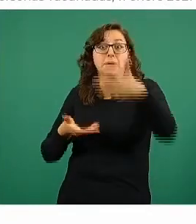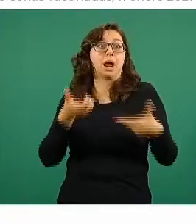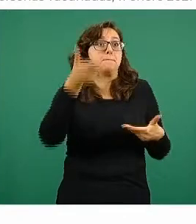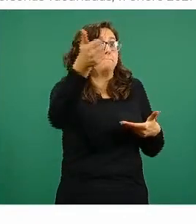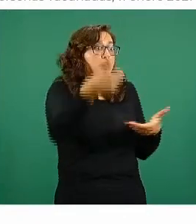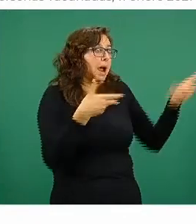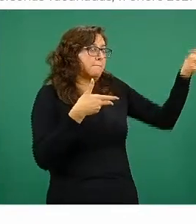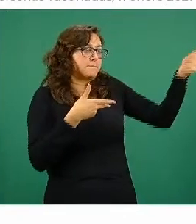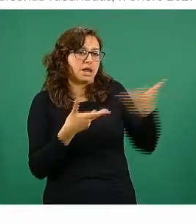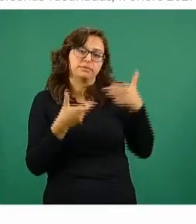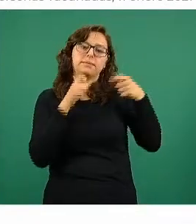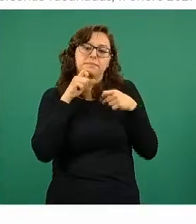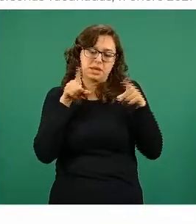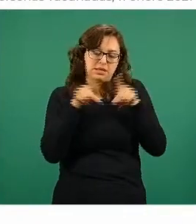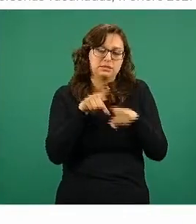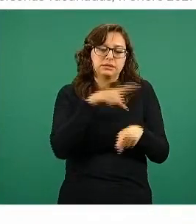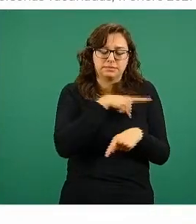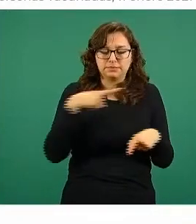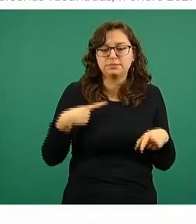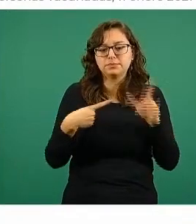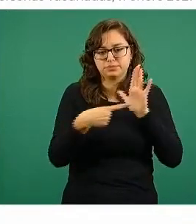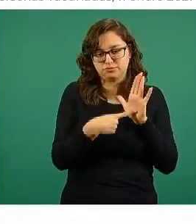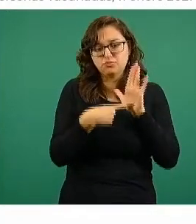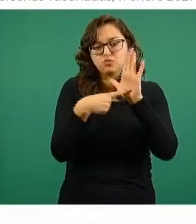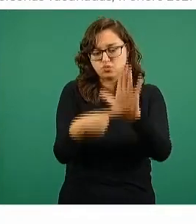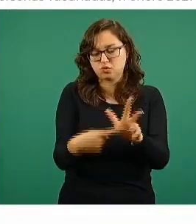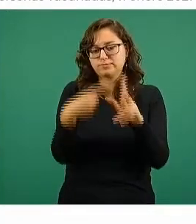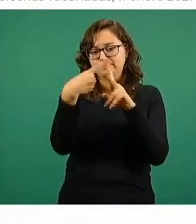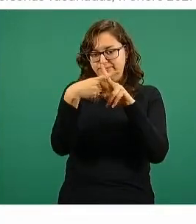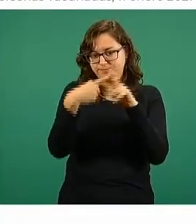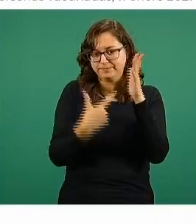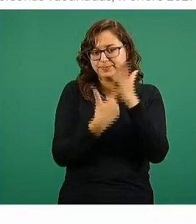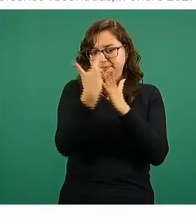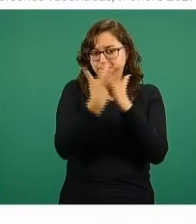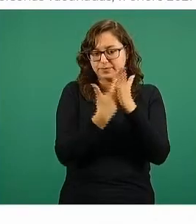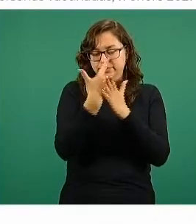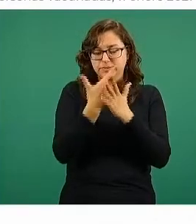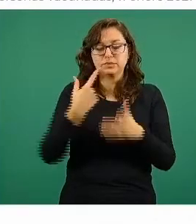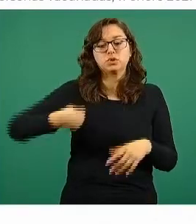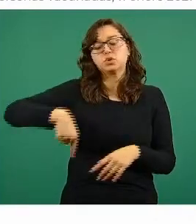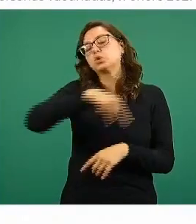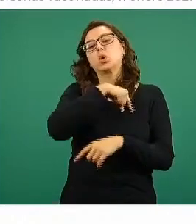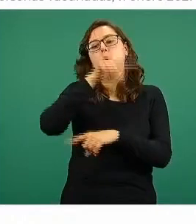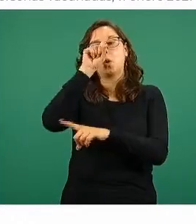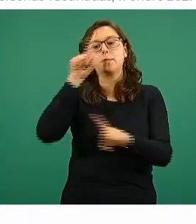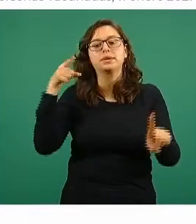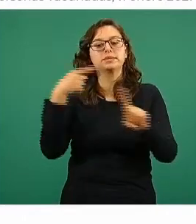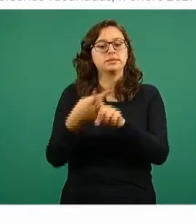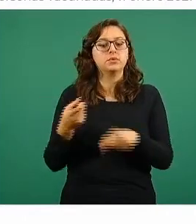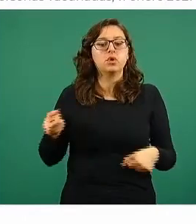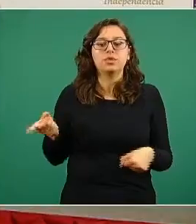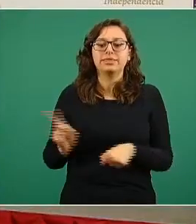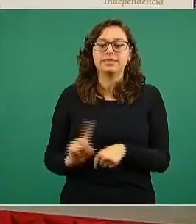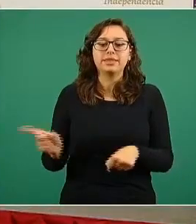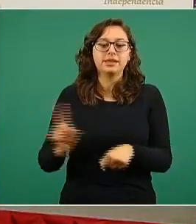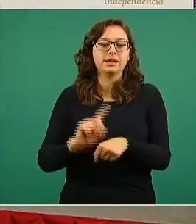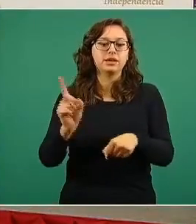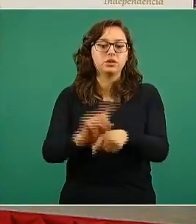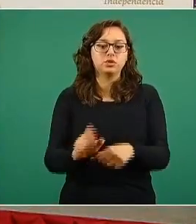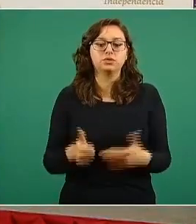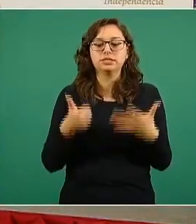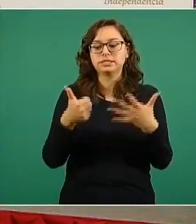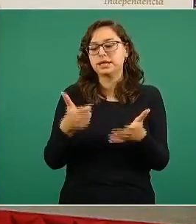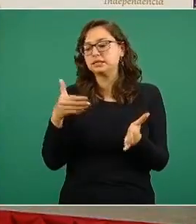Y lo que vemos es que nuestra meta ha sido tener en promedio seis mil a seis mil quinientas dosis de